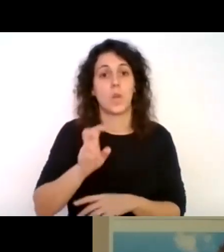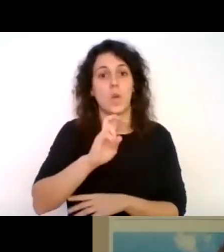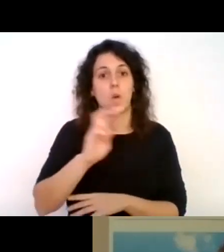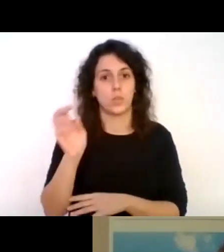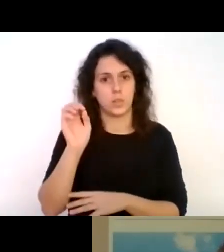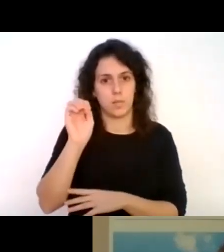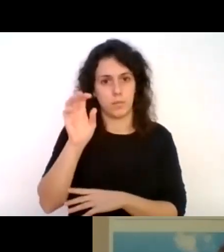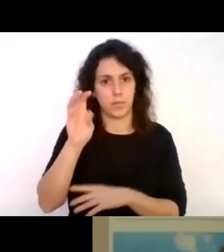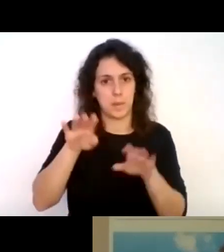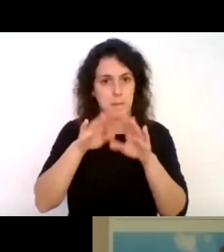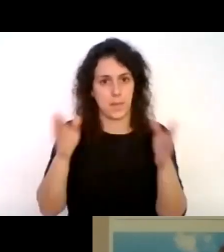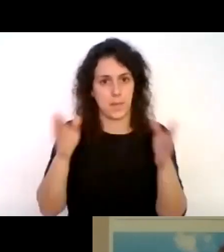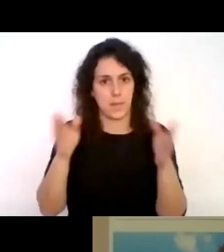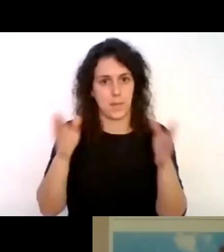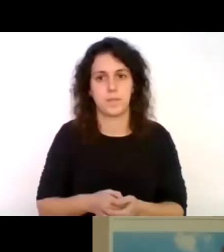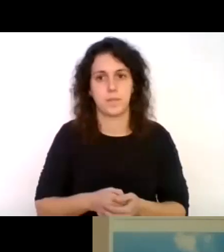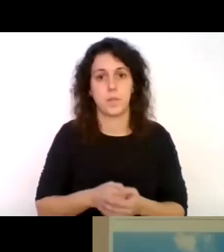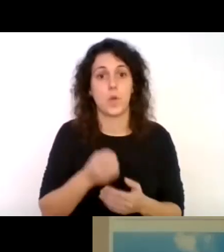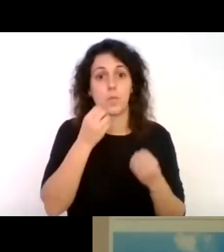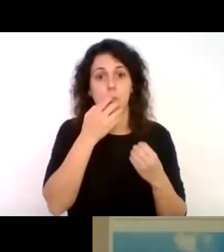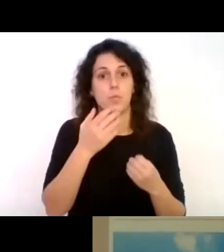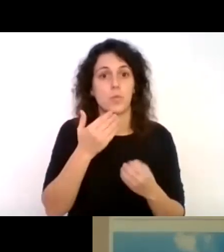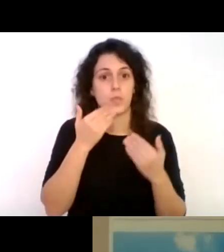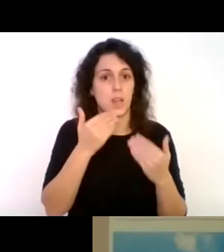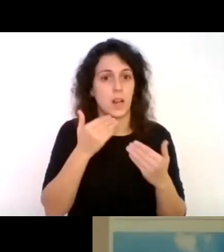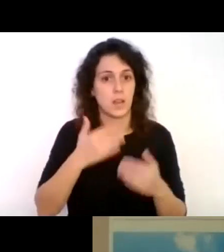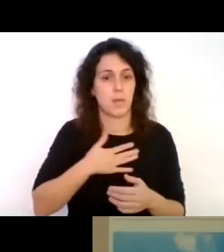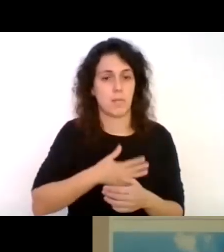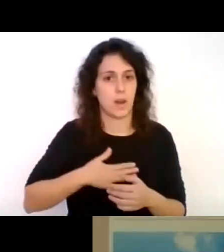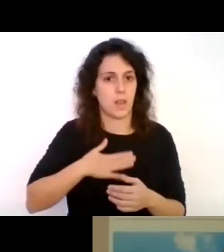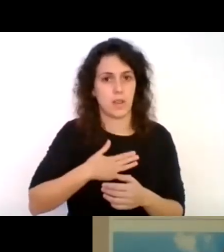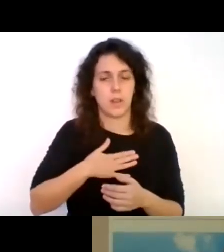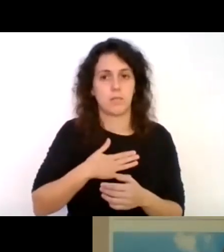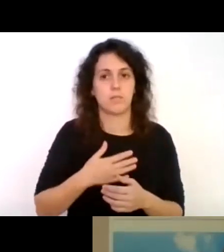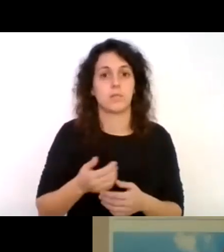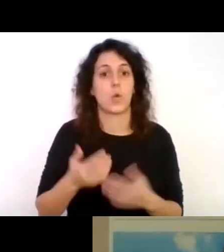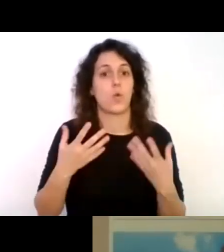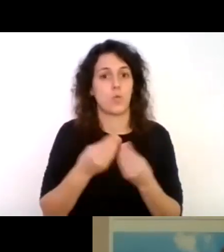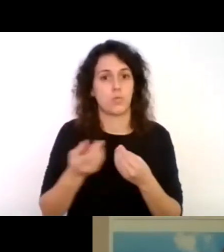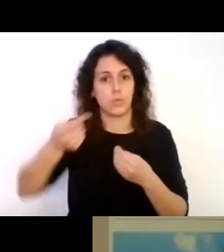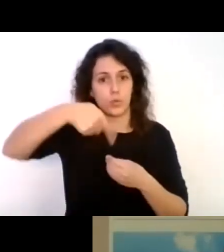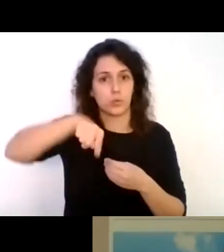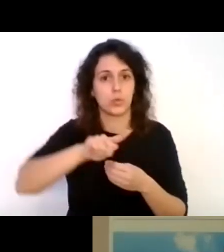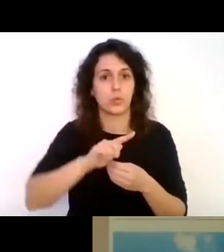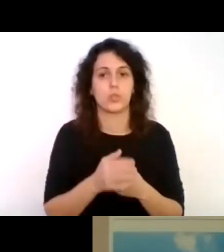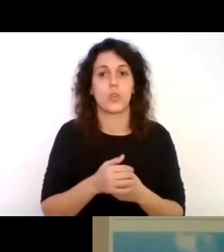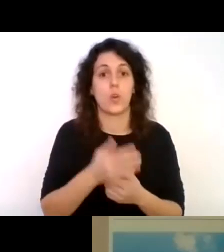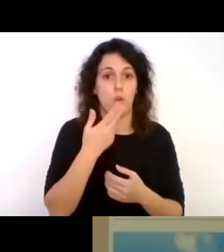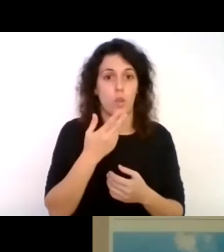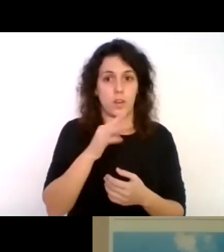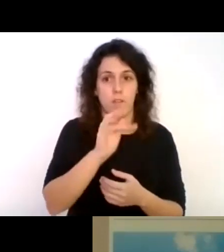las mesas. Así que muchísimas gracias, ha sido un placer inmenso estar con vosotros, conocerte Felipe,